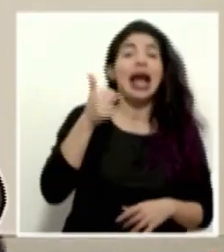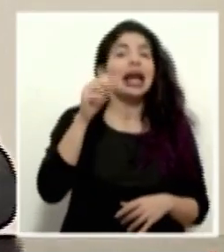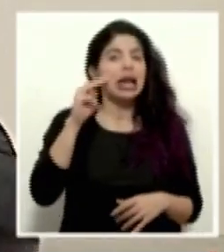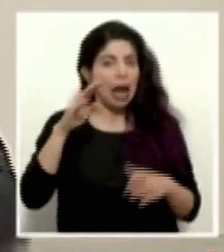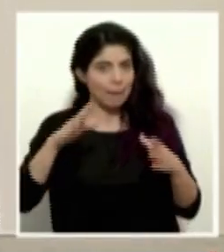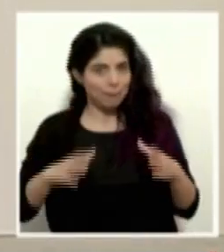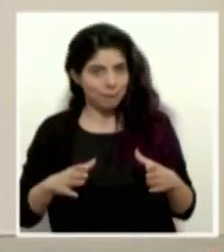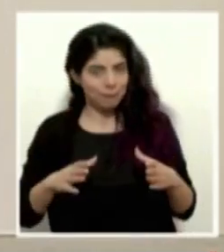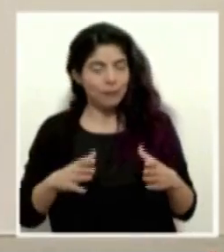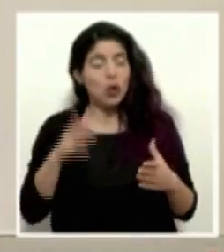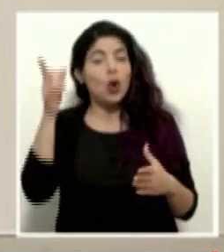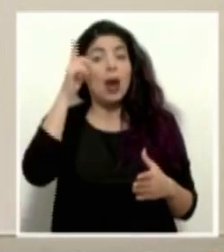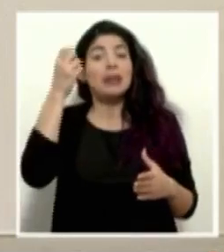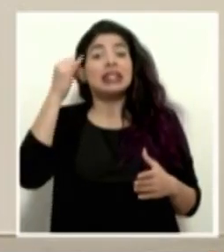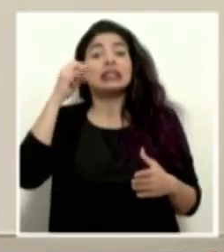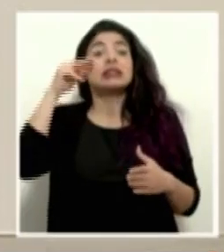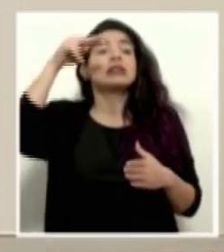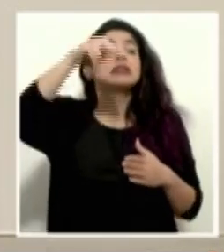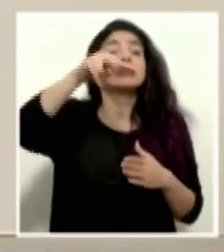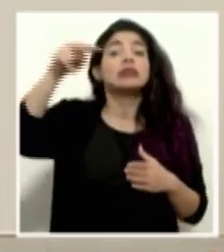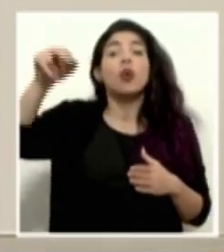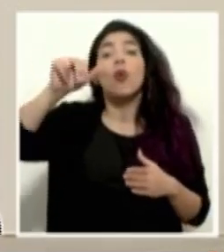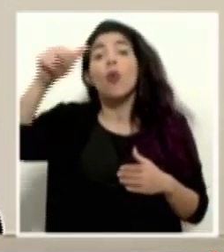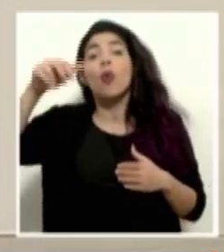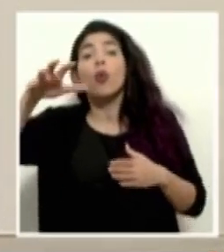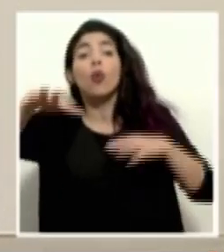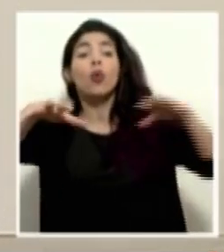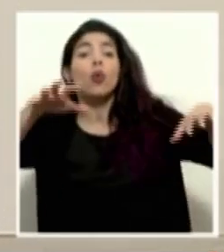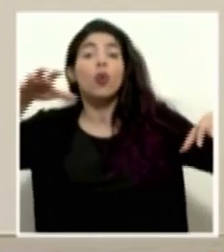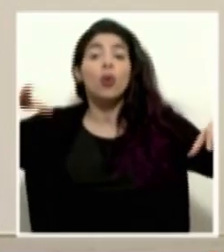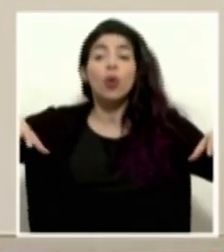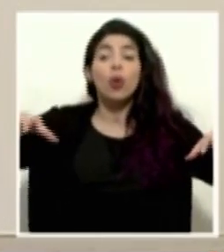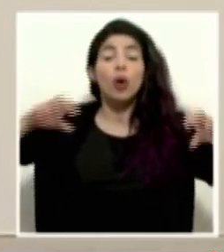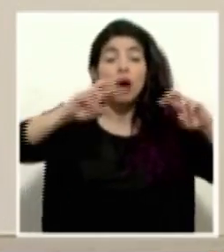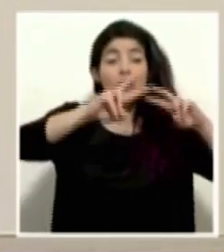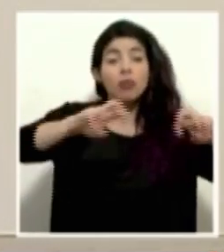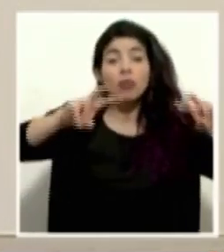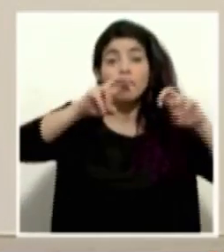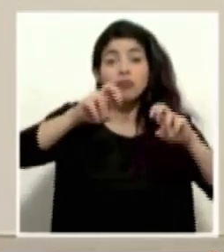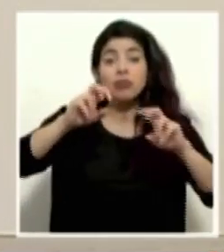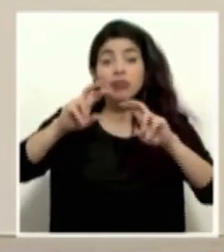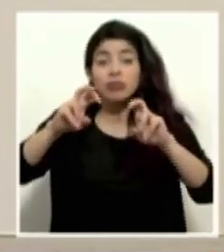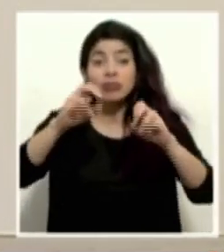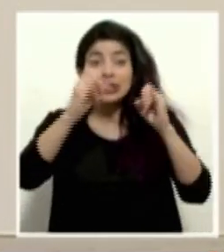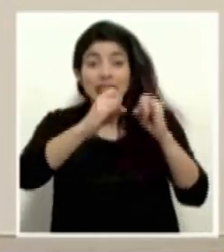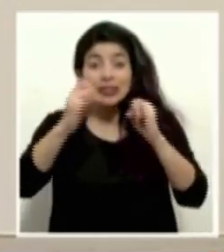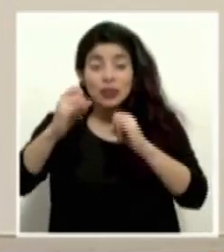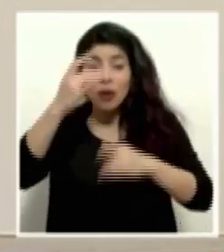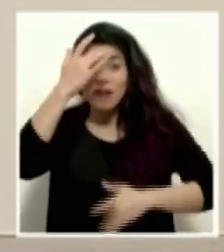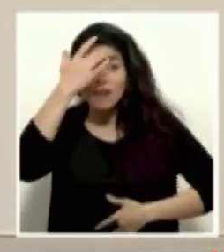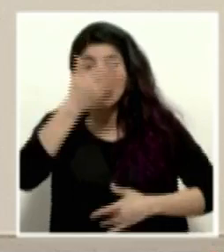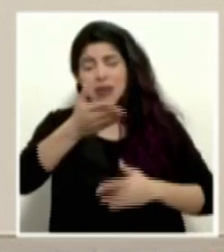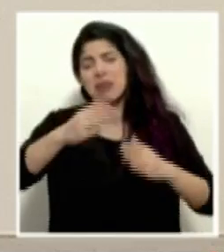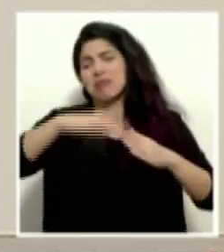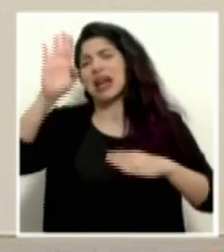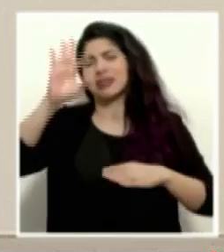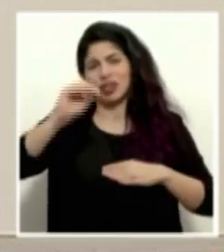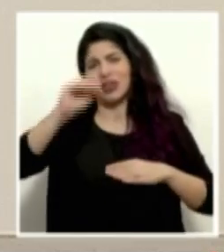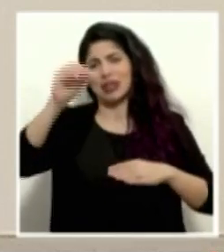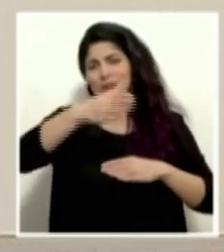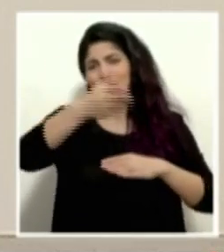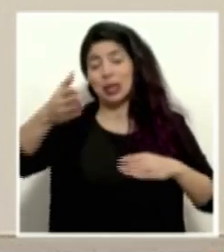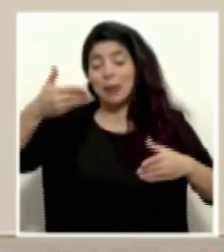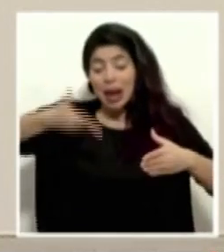O sea, obviamente si nos vamos a diferentes zonas, el porcentaje de trazabilidad y de rastreo de los casos está por encima del